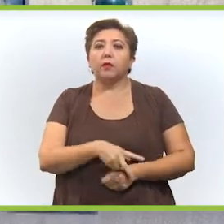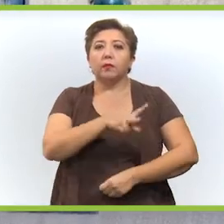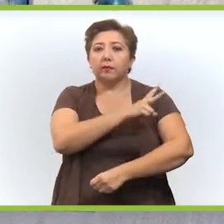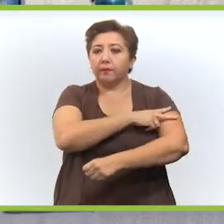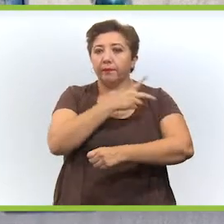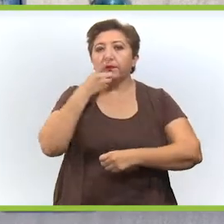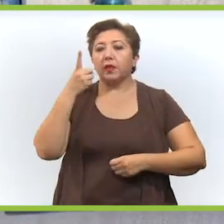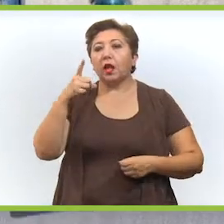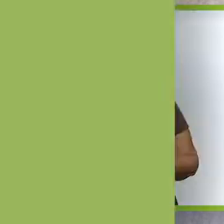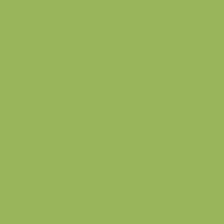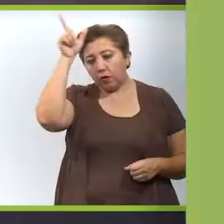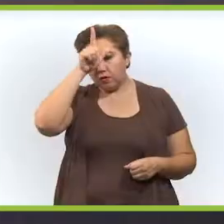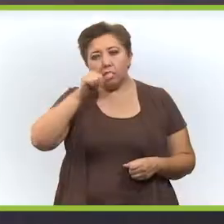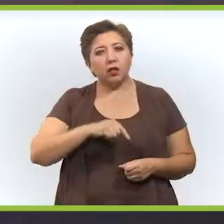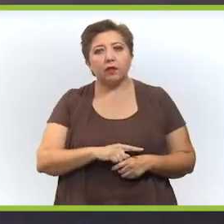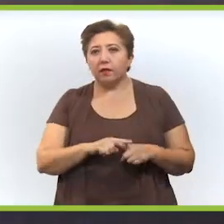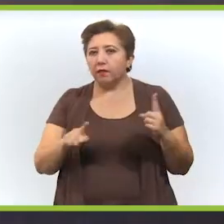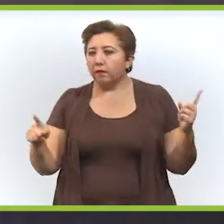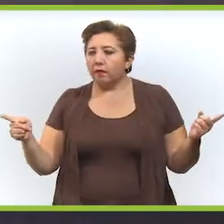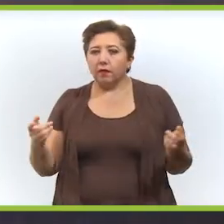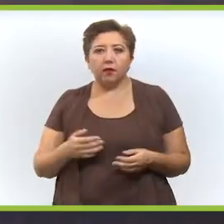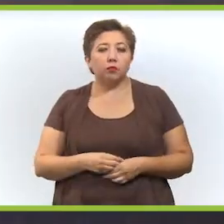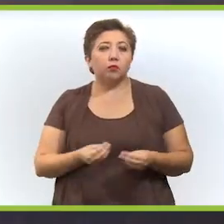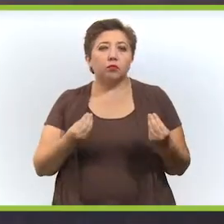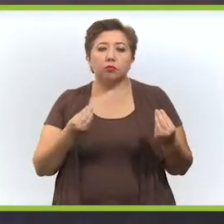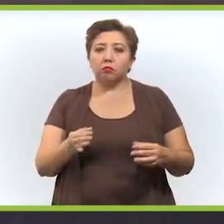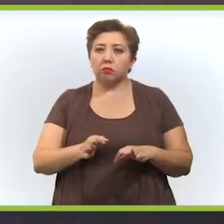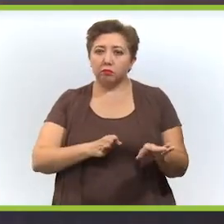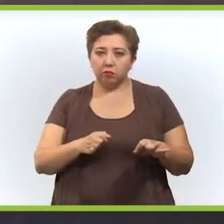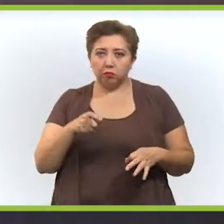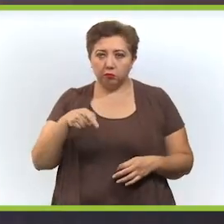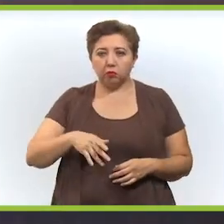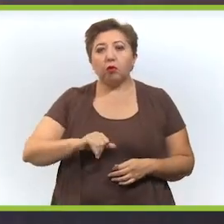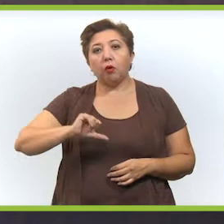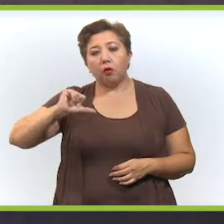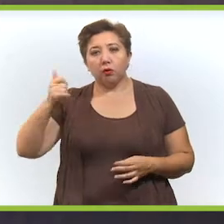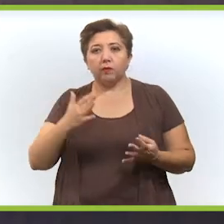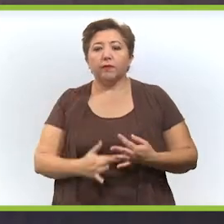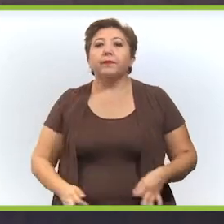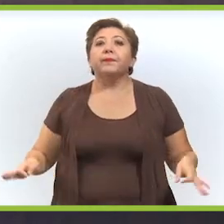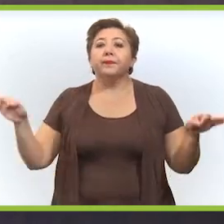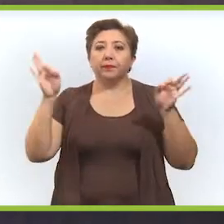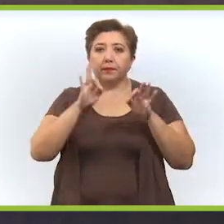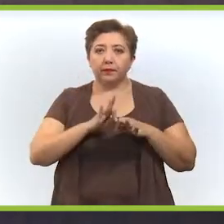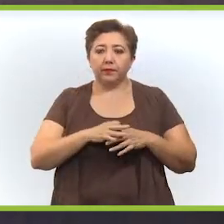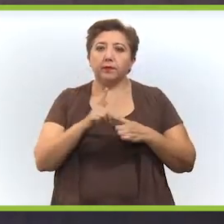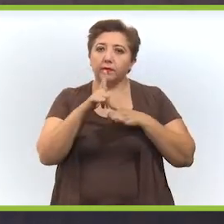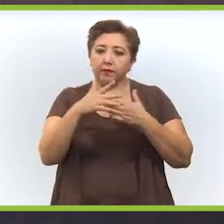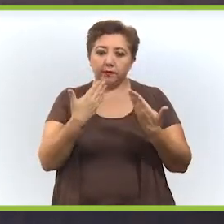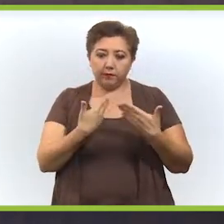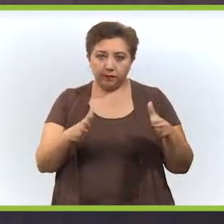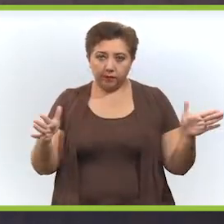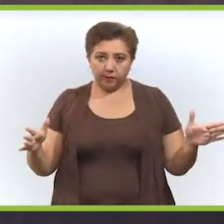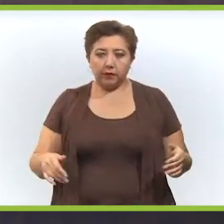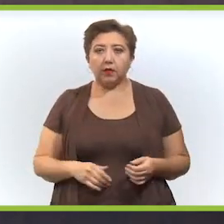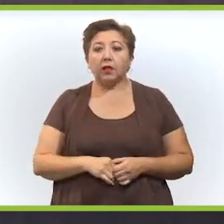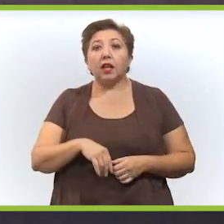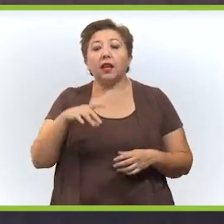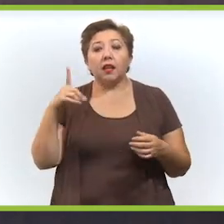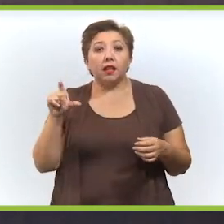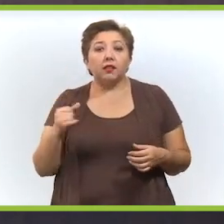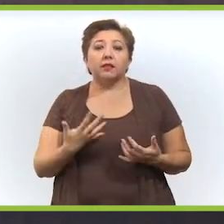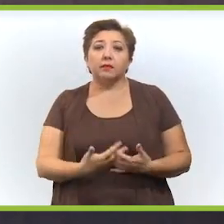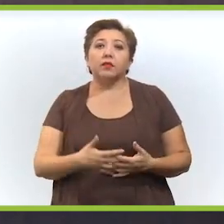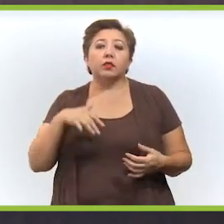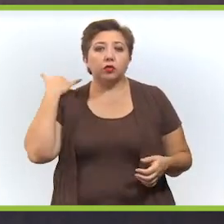protección, finanzas, logística, en fin, una gran variedad de oportunidades que van a haber. Y lo otro que es muy importante es que se siguen abriendo las puertas para